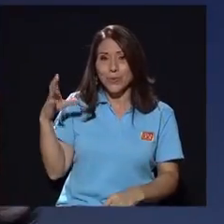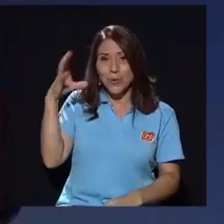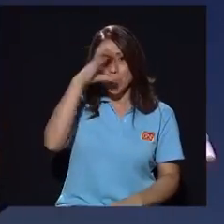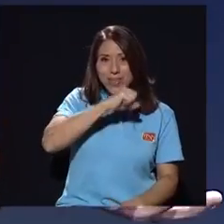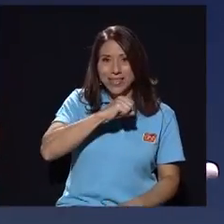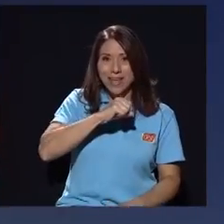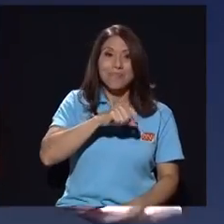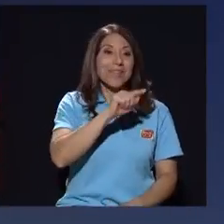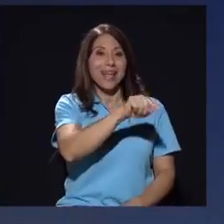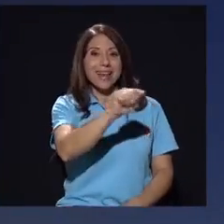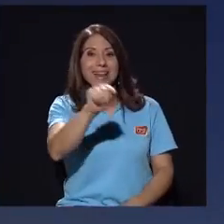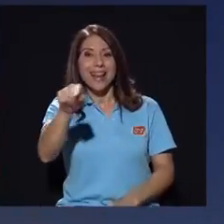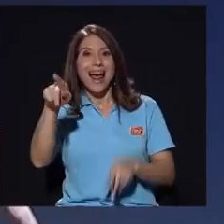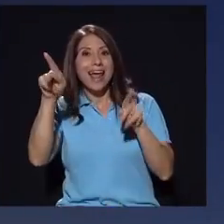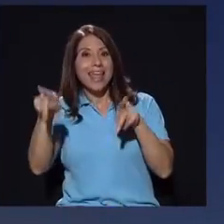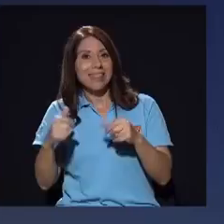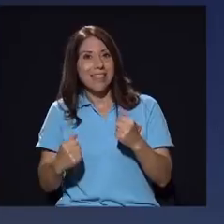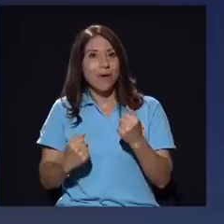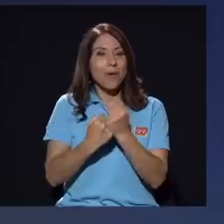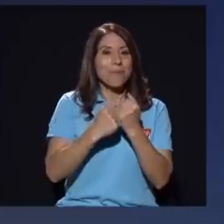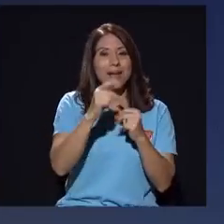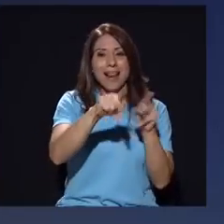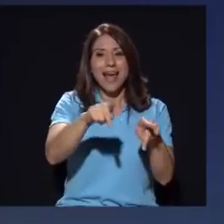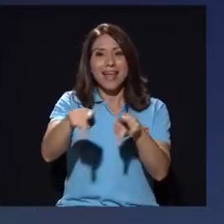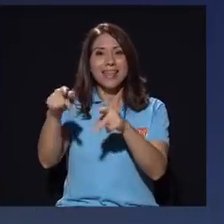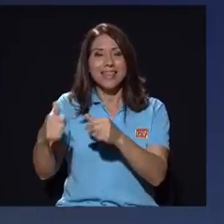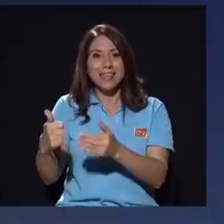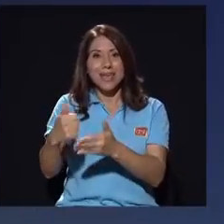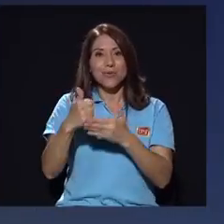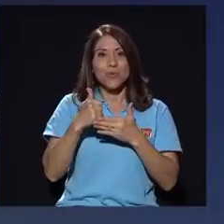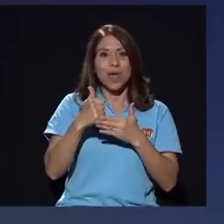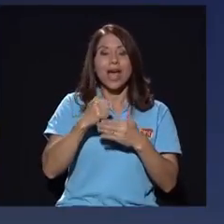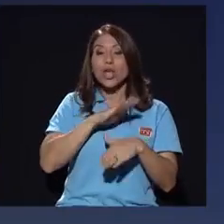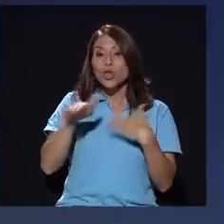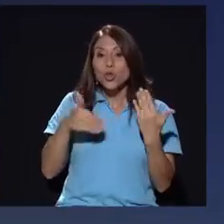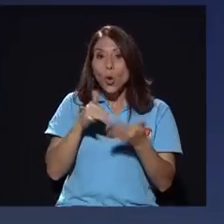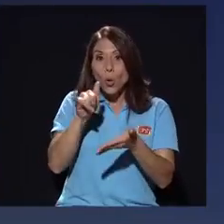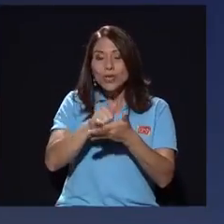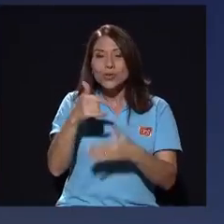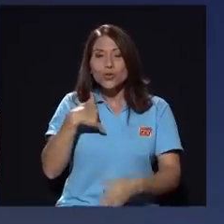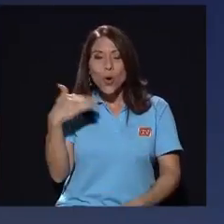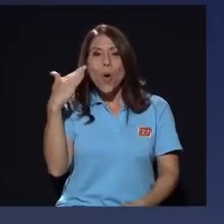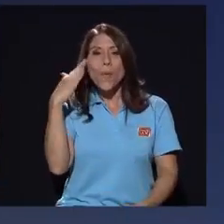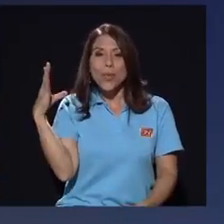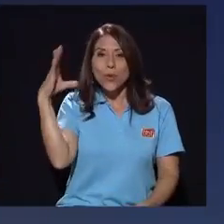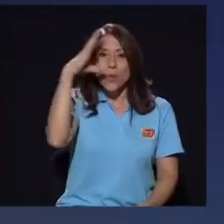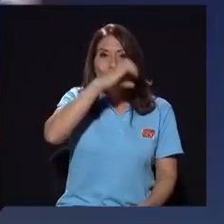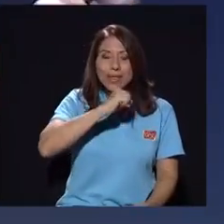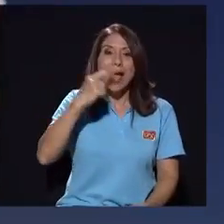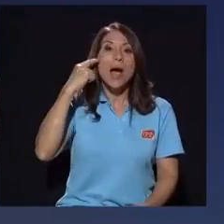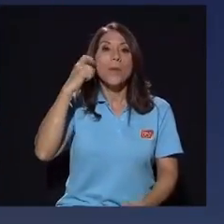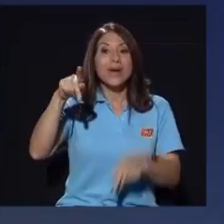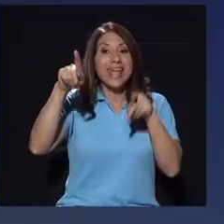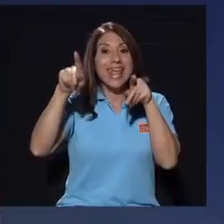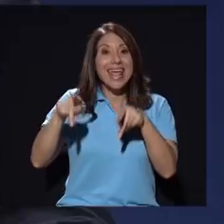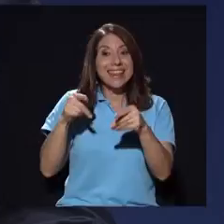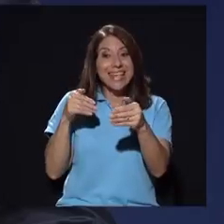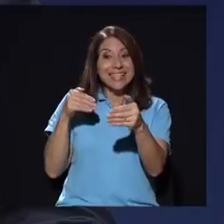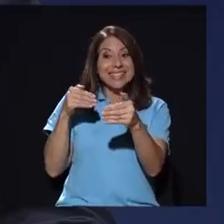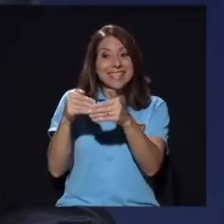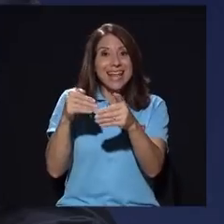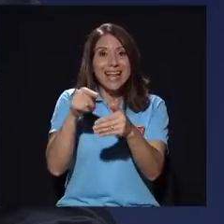ayuda por eso lo quería rescatar eso es muy importante de esto todo este plan yo lo sé porque gente que está cerca de quienes lo están orquestando me lo dicen